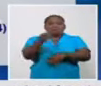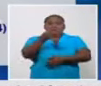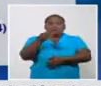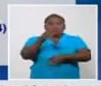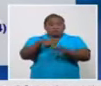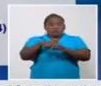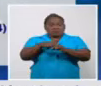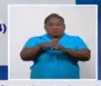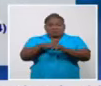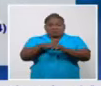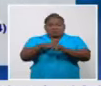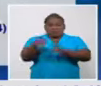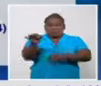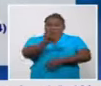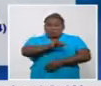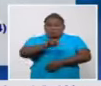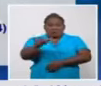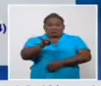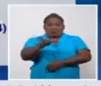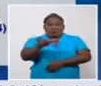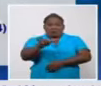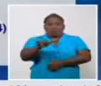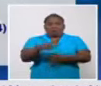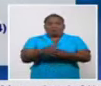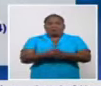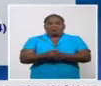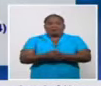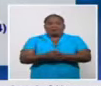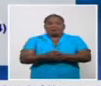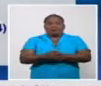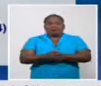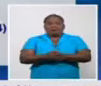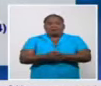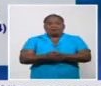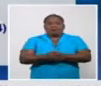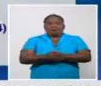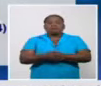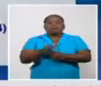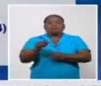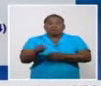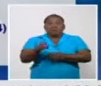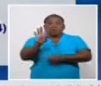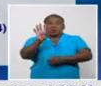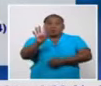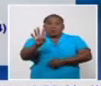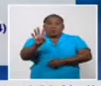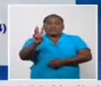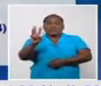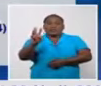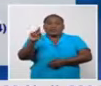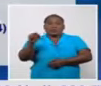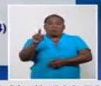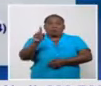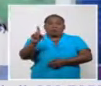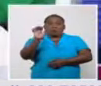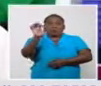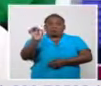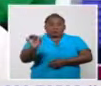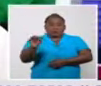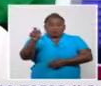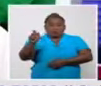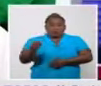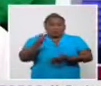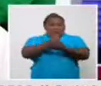Isla de la Juventud. El 43,1% de todos los diagnosticados ayer